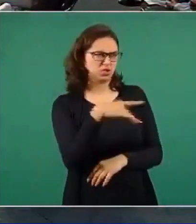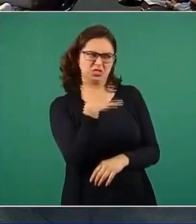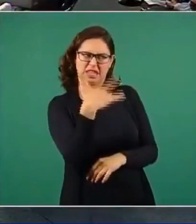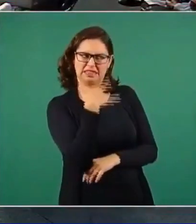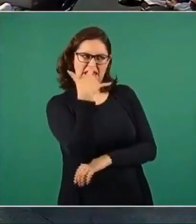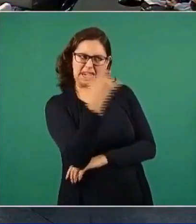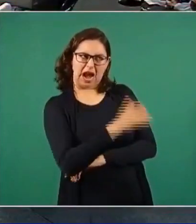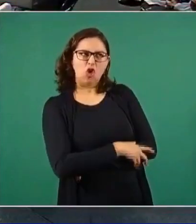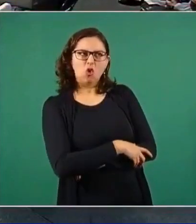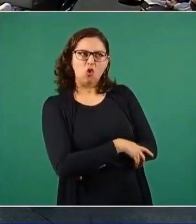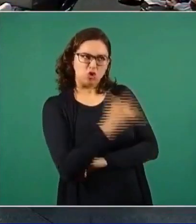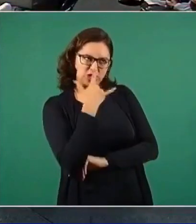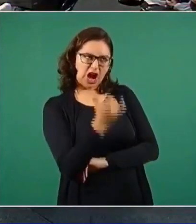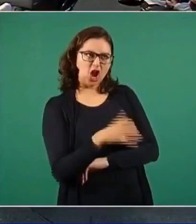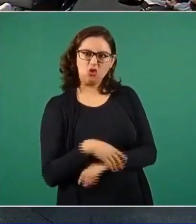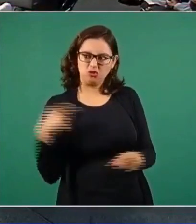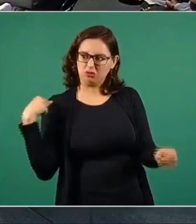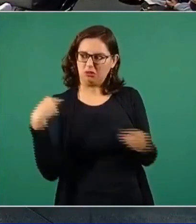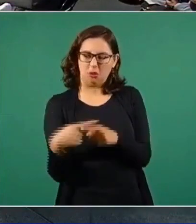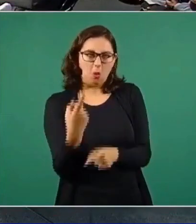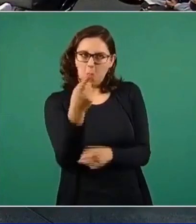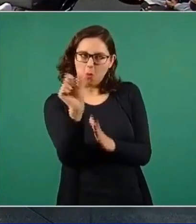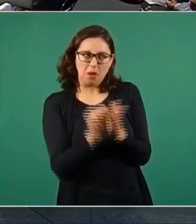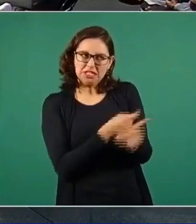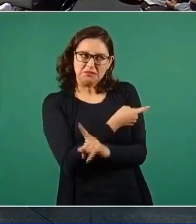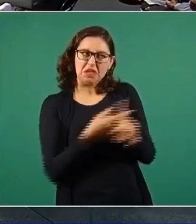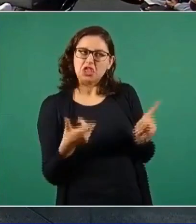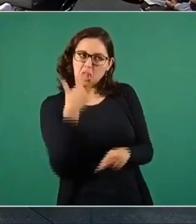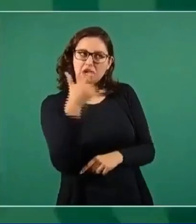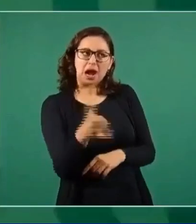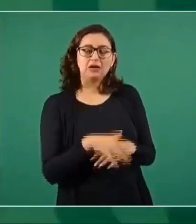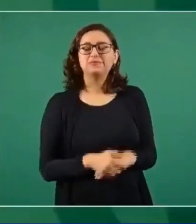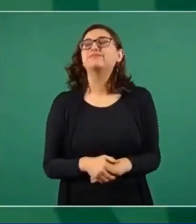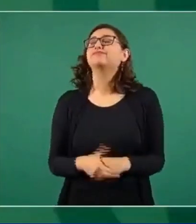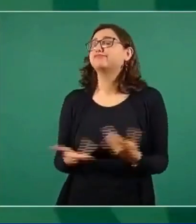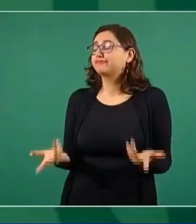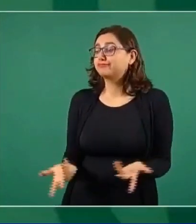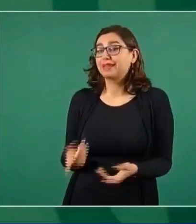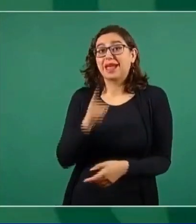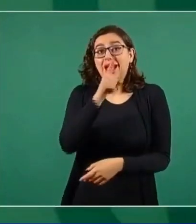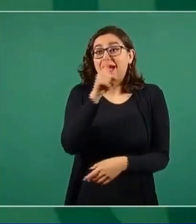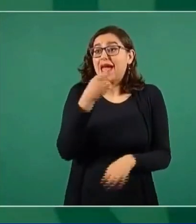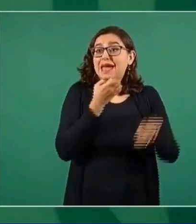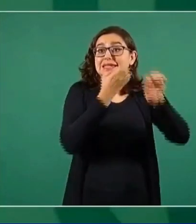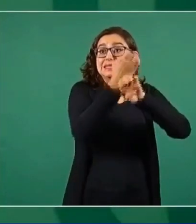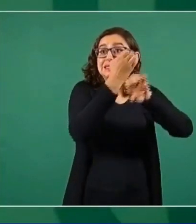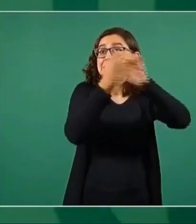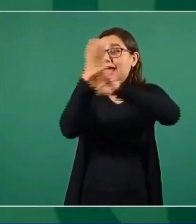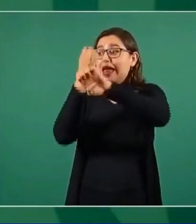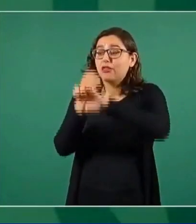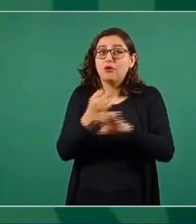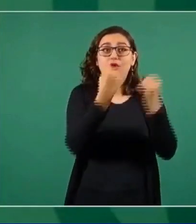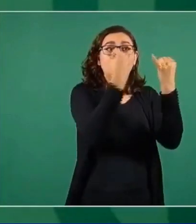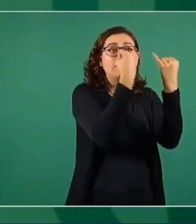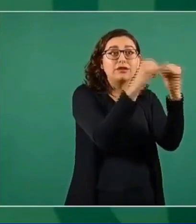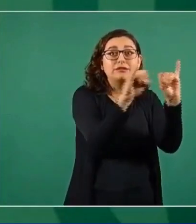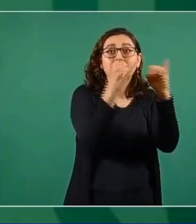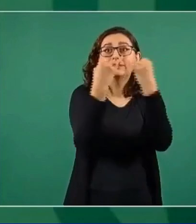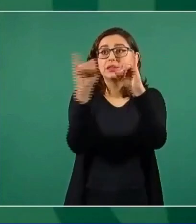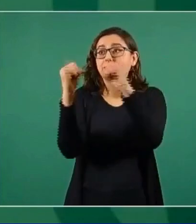A la secretaria de Gobernación. Yo tengo que ser respetuoso de los gobiernos estatales,